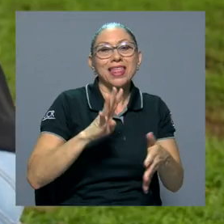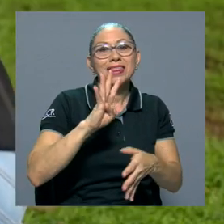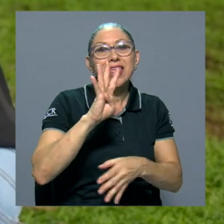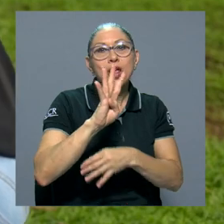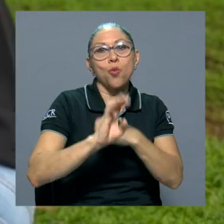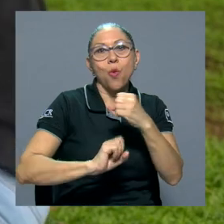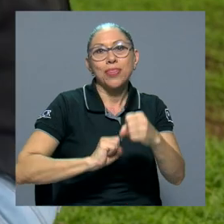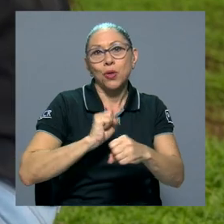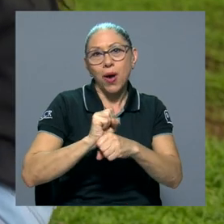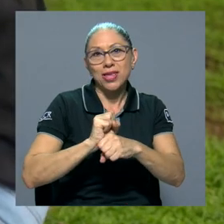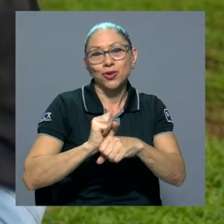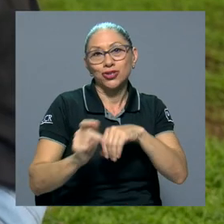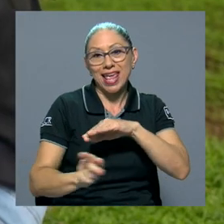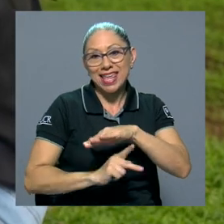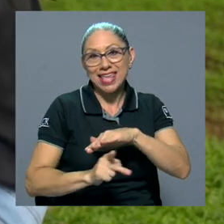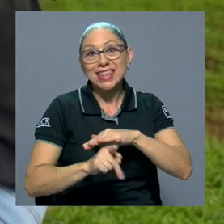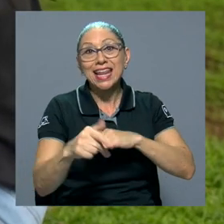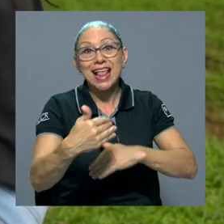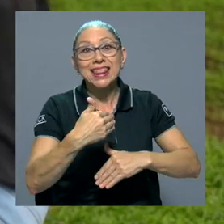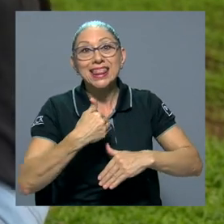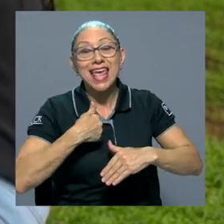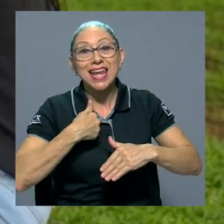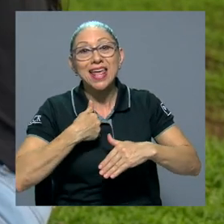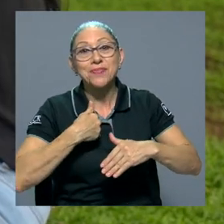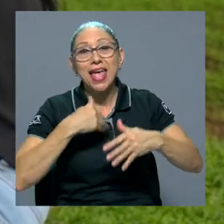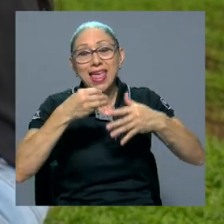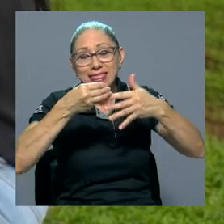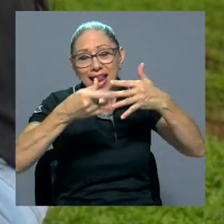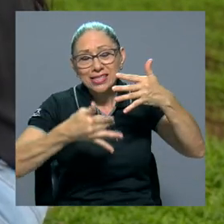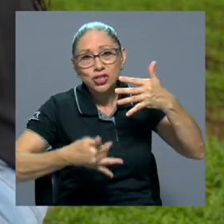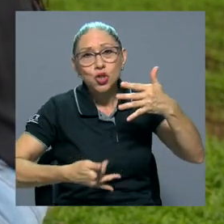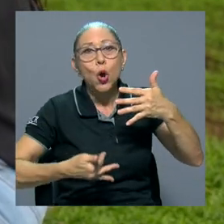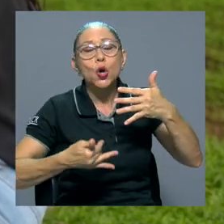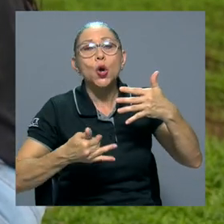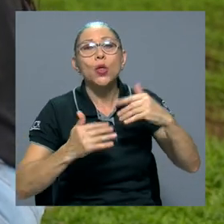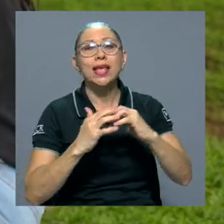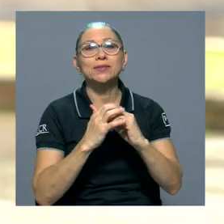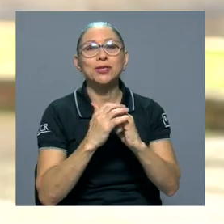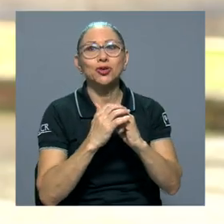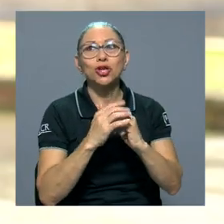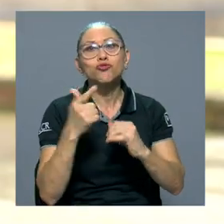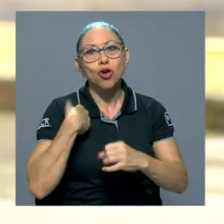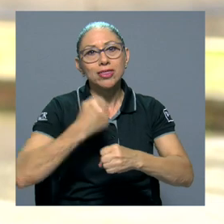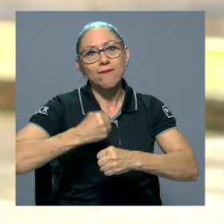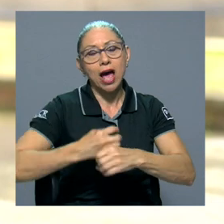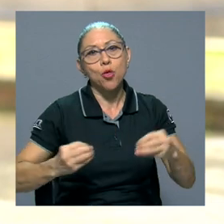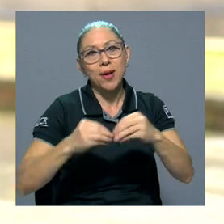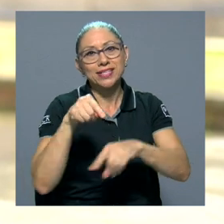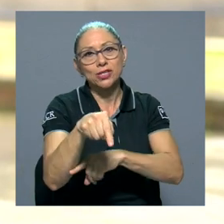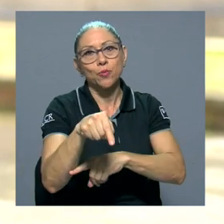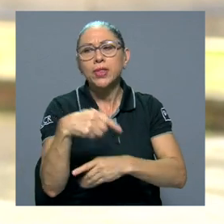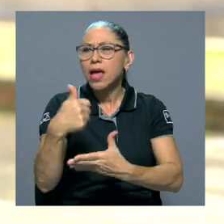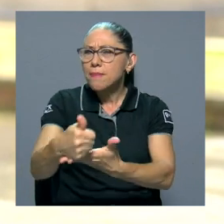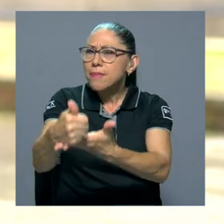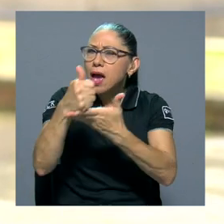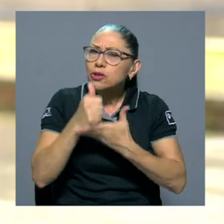de cuatro años en Quinter que tiene el trastorno del espectro autista, que es como lo que más he trabajado. Me ha ayudado muchísimo